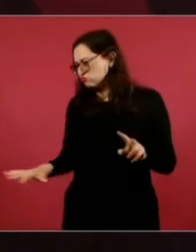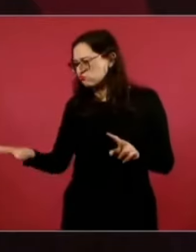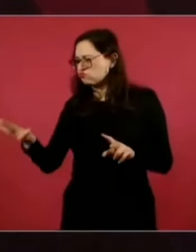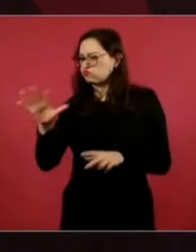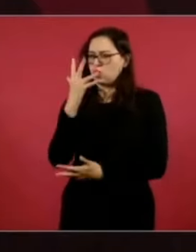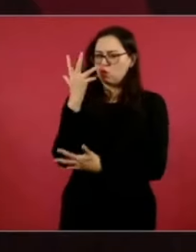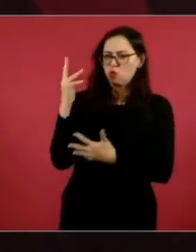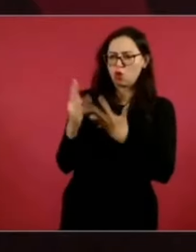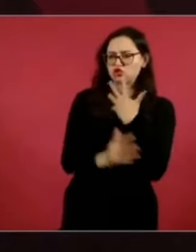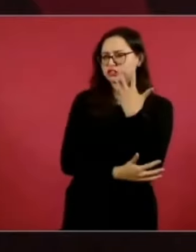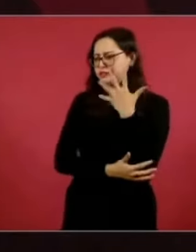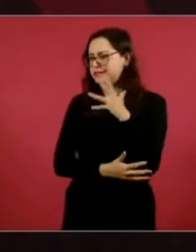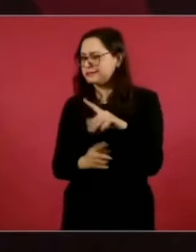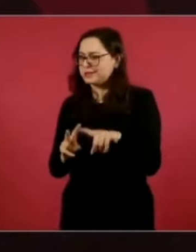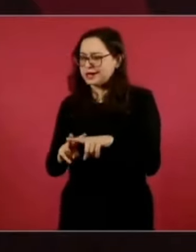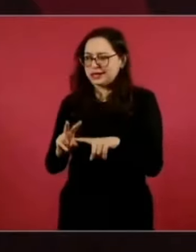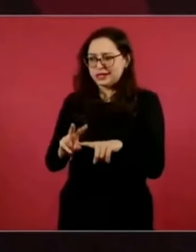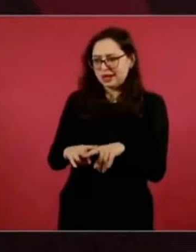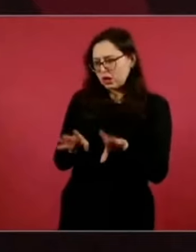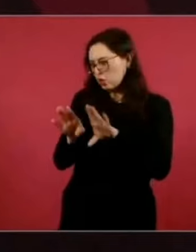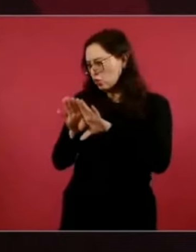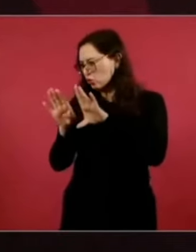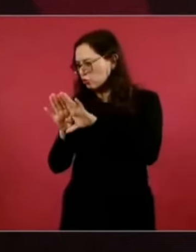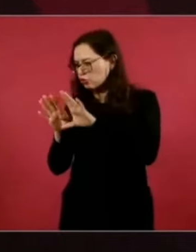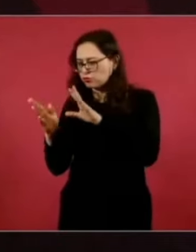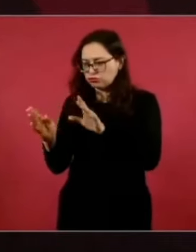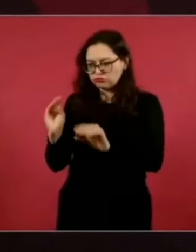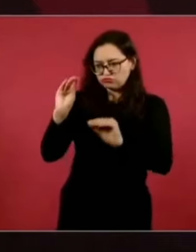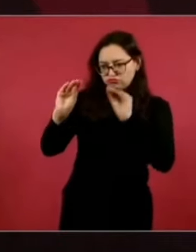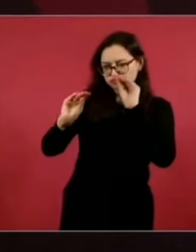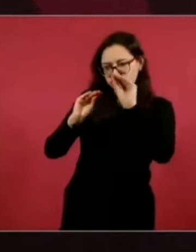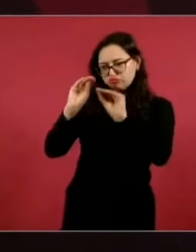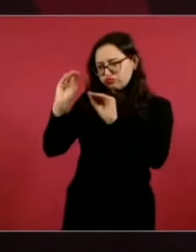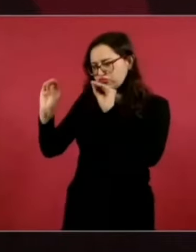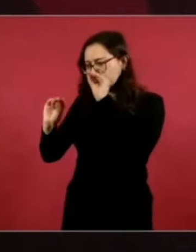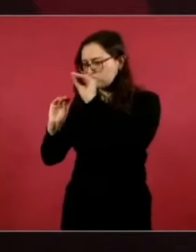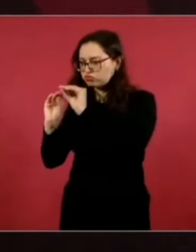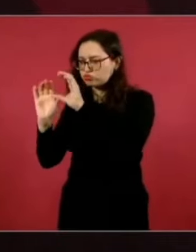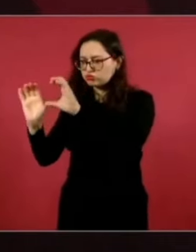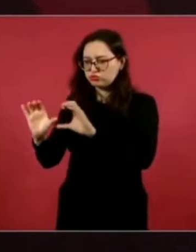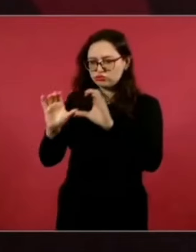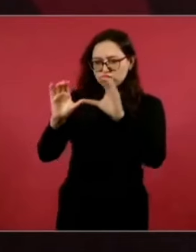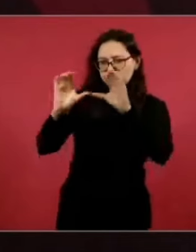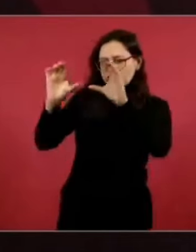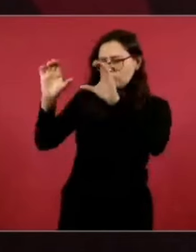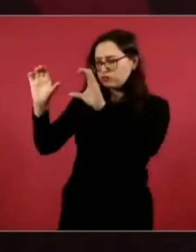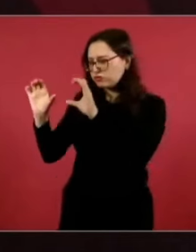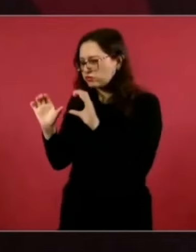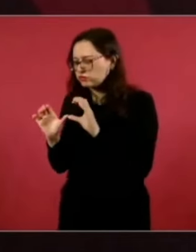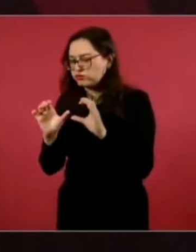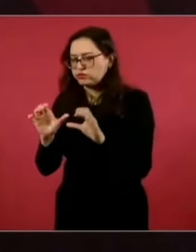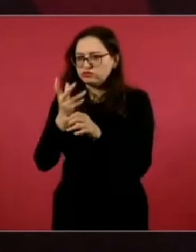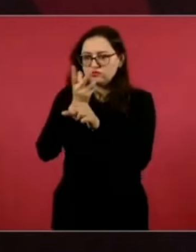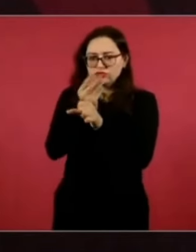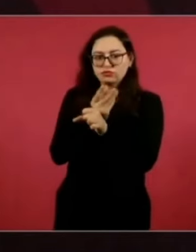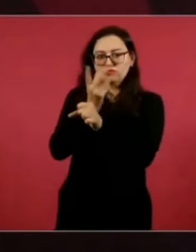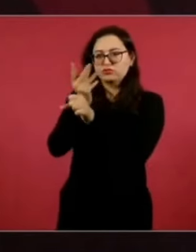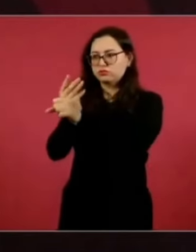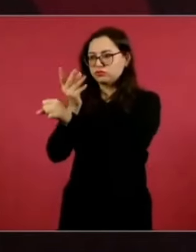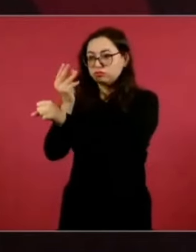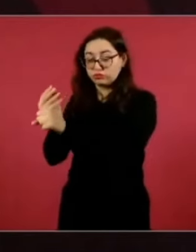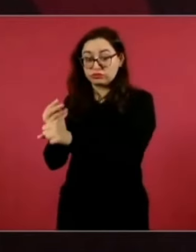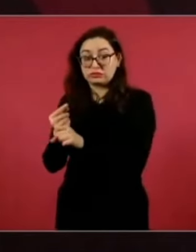cómo debe contemplarse toda esta área, él